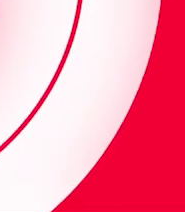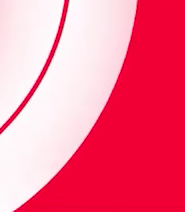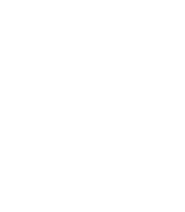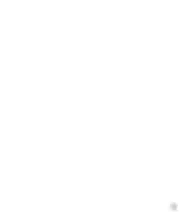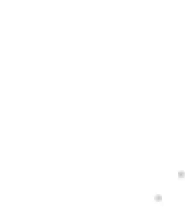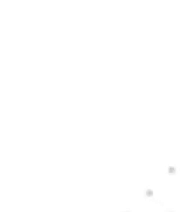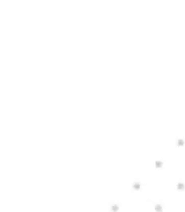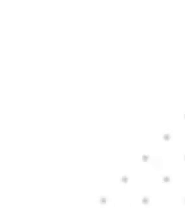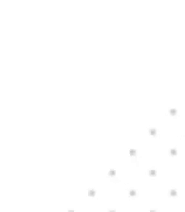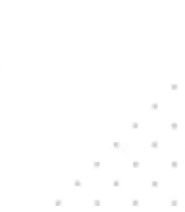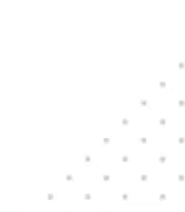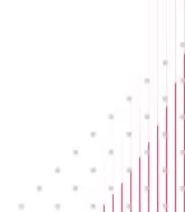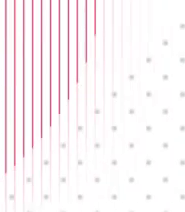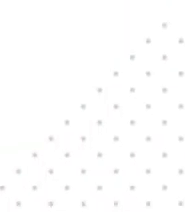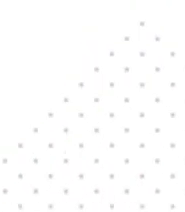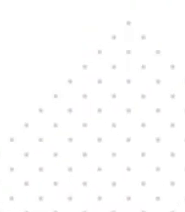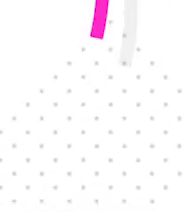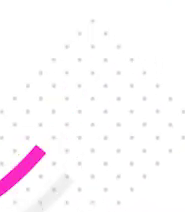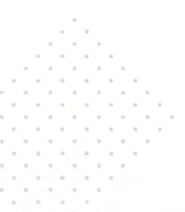¡Vamos!